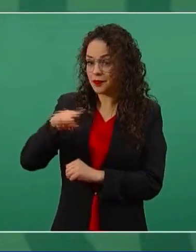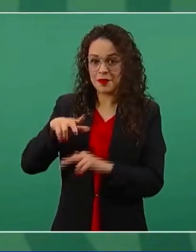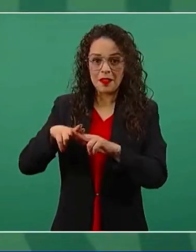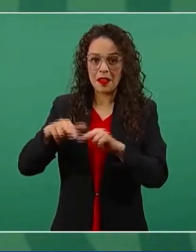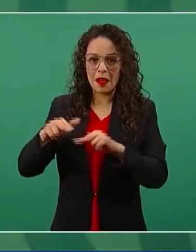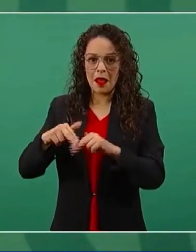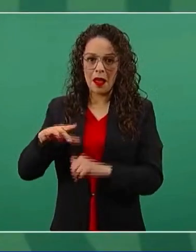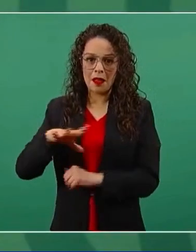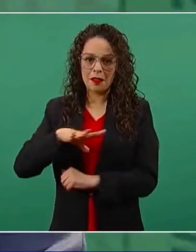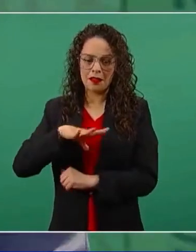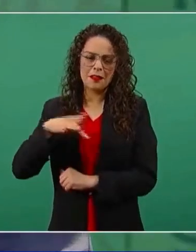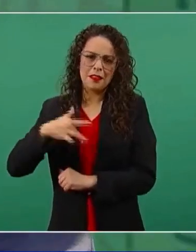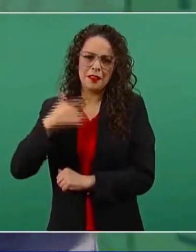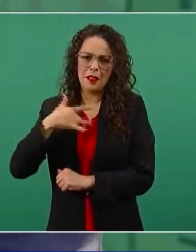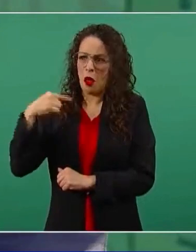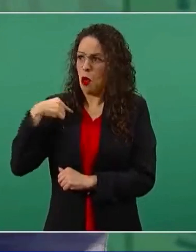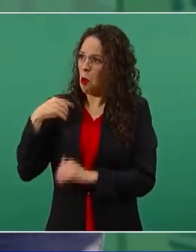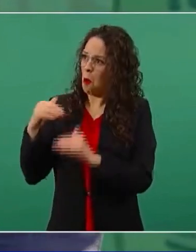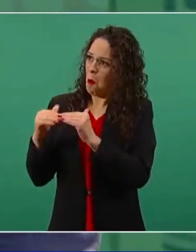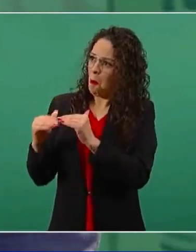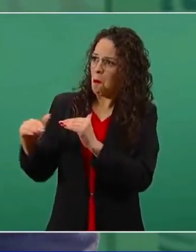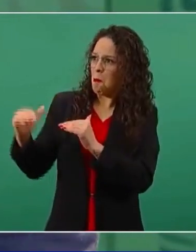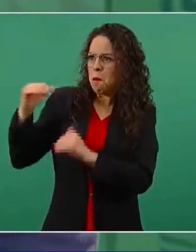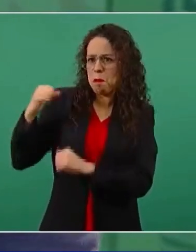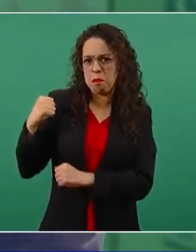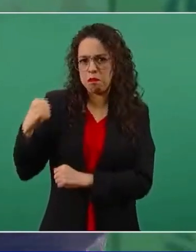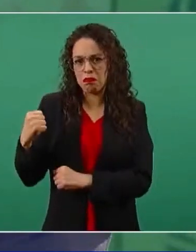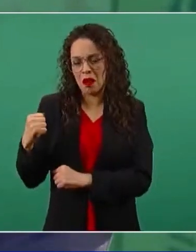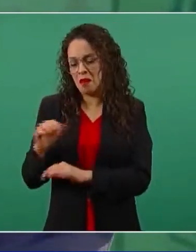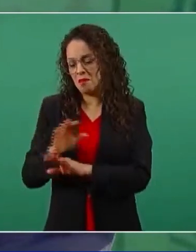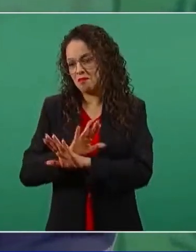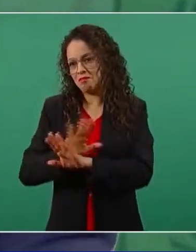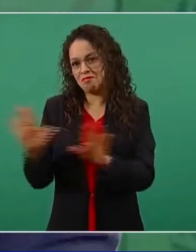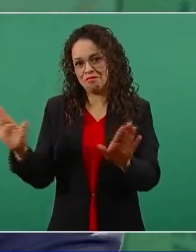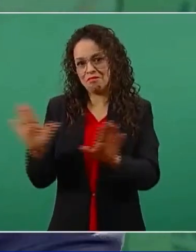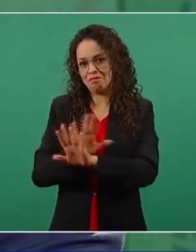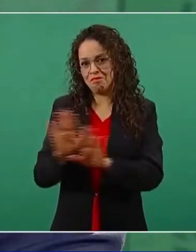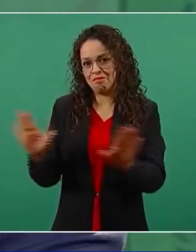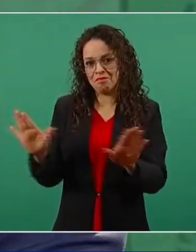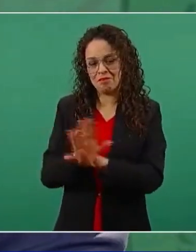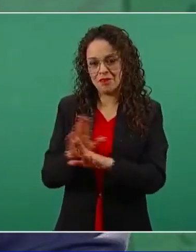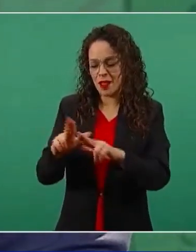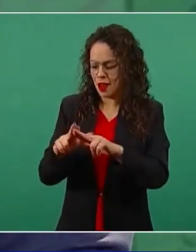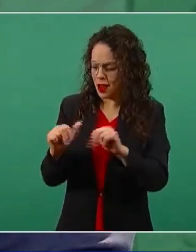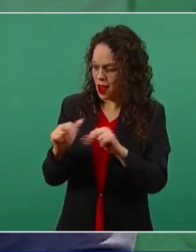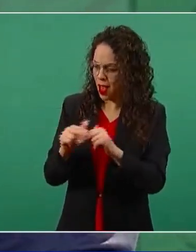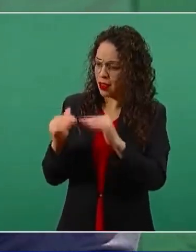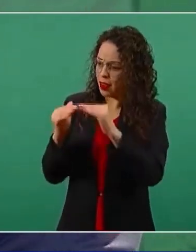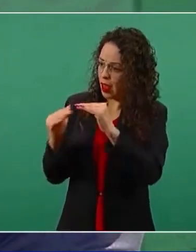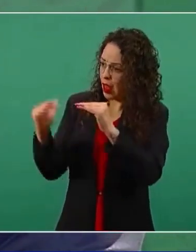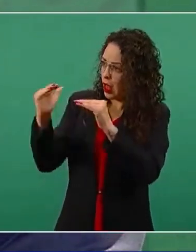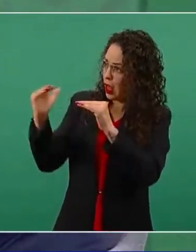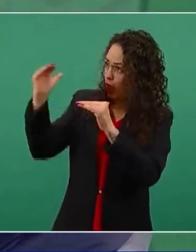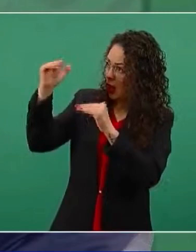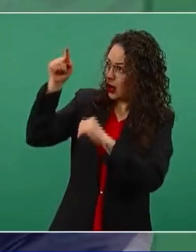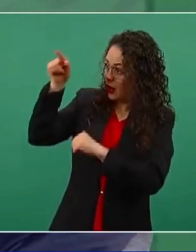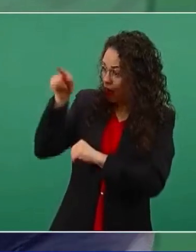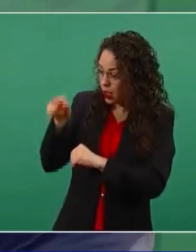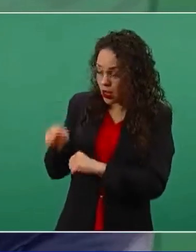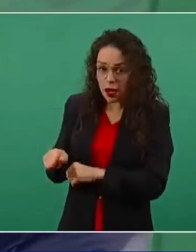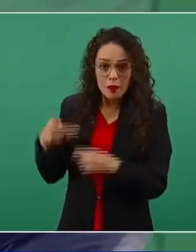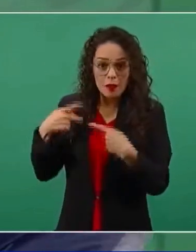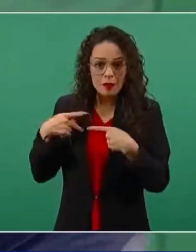en ningún nivel de la escala social. La